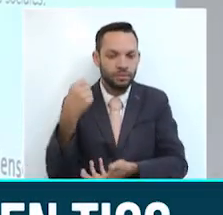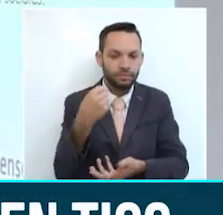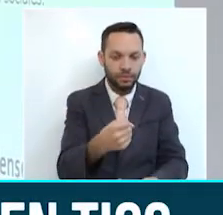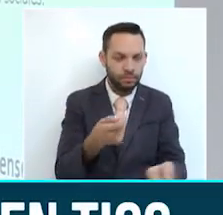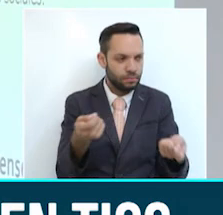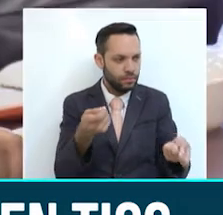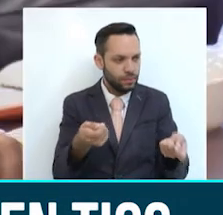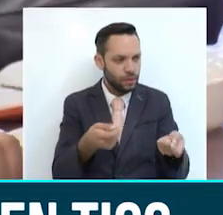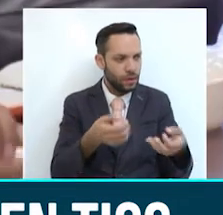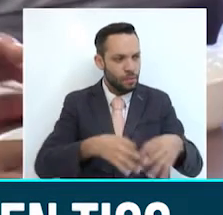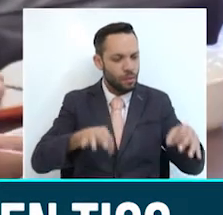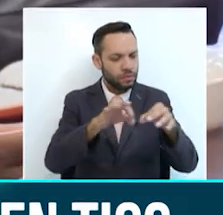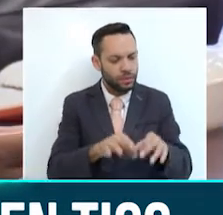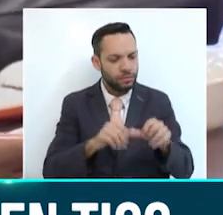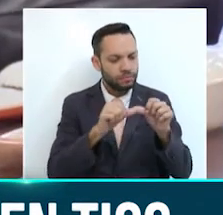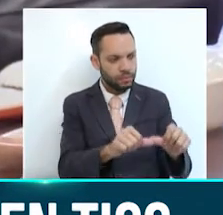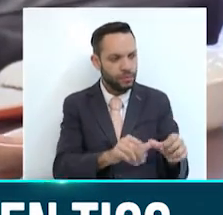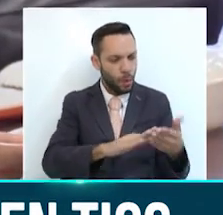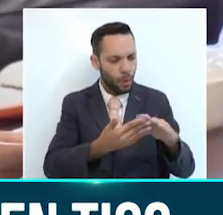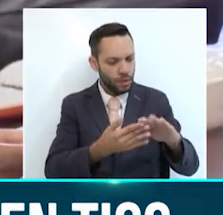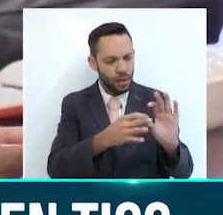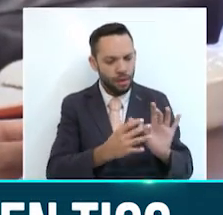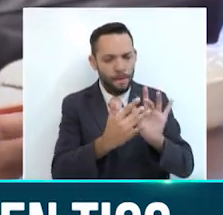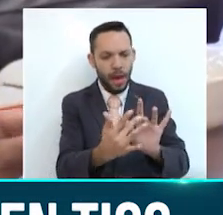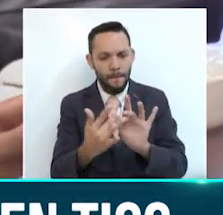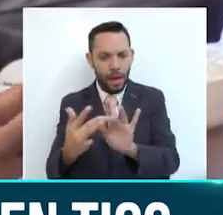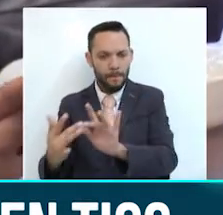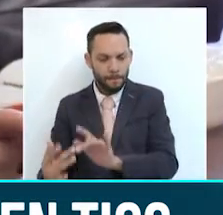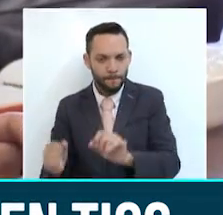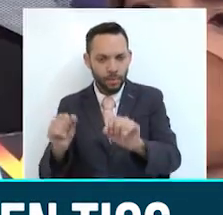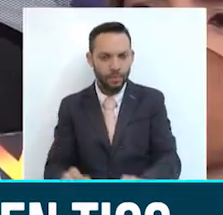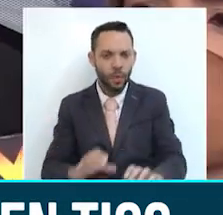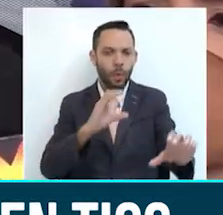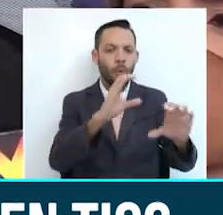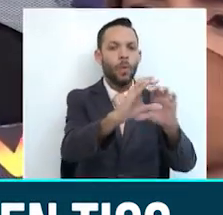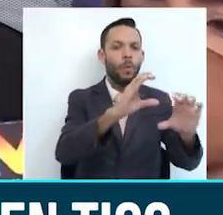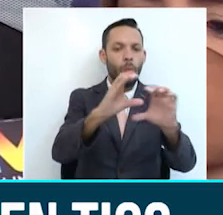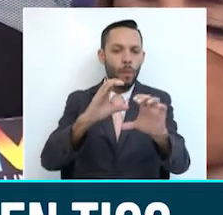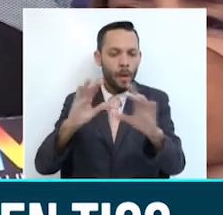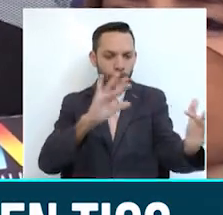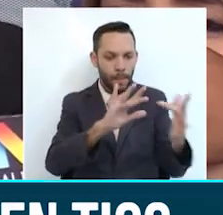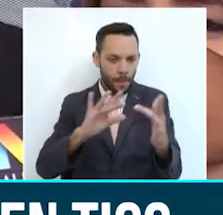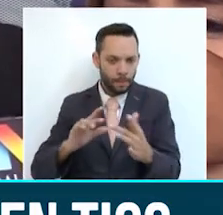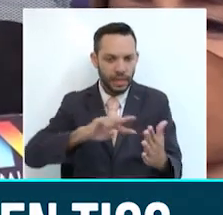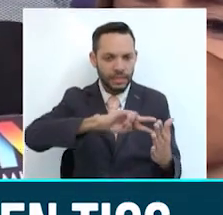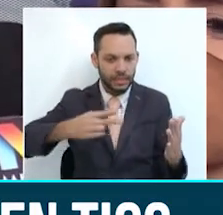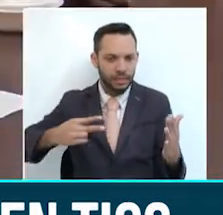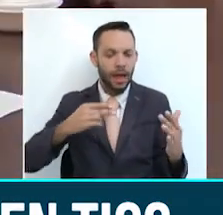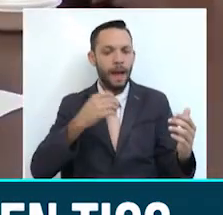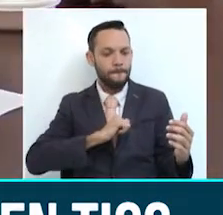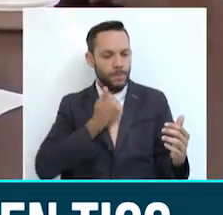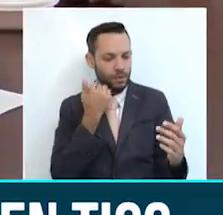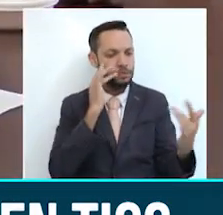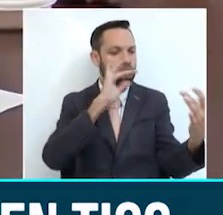y volviendo a la sociedad real. Es una sociedad que ingresa fuertemente a las tecnologías de la información.